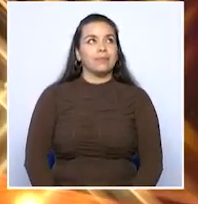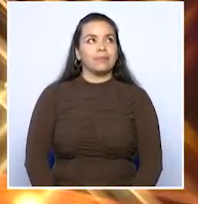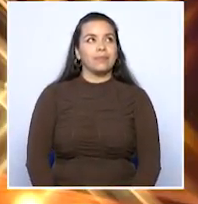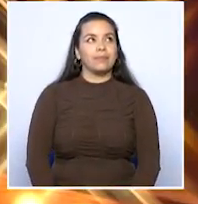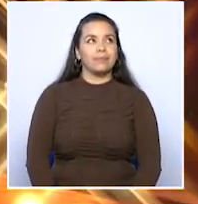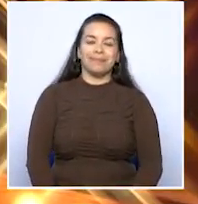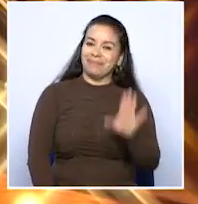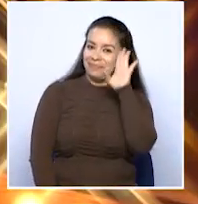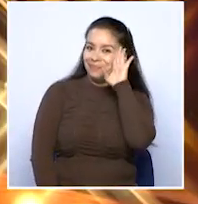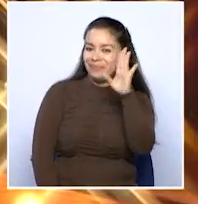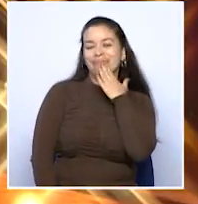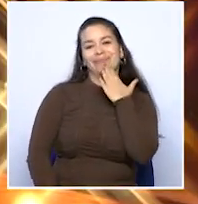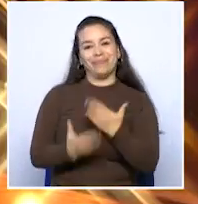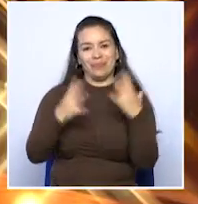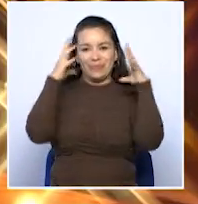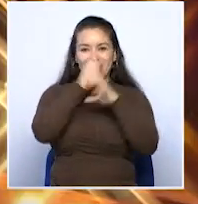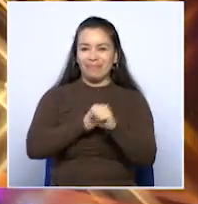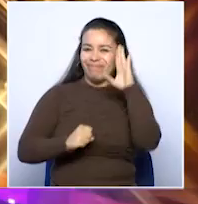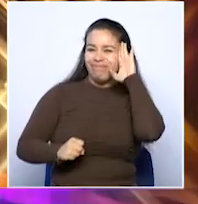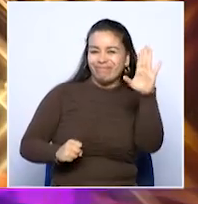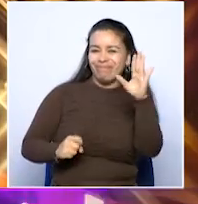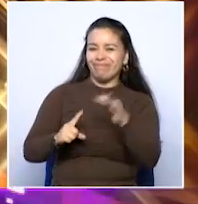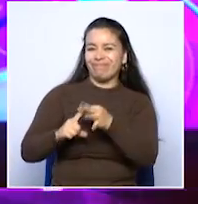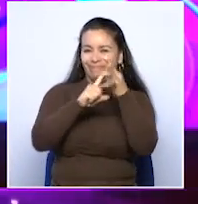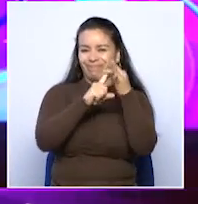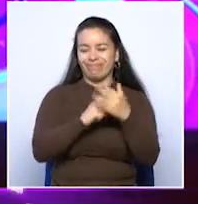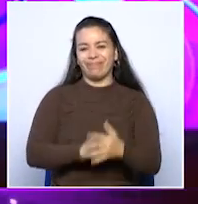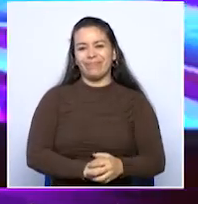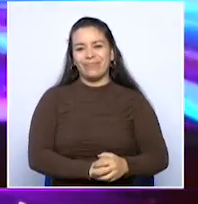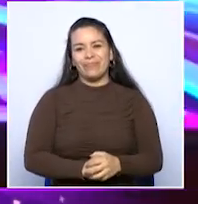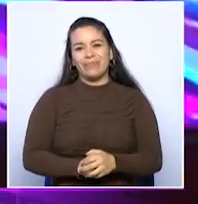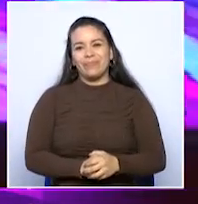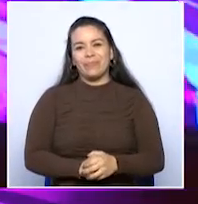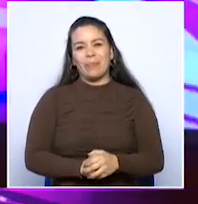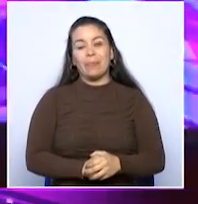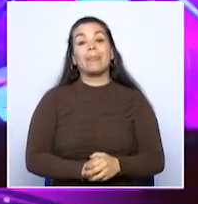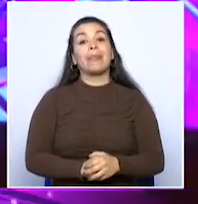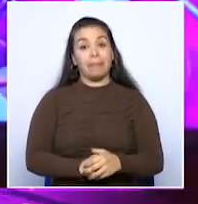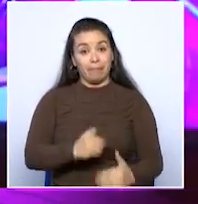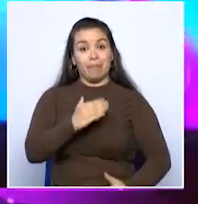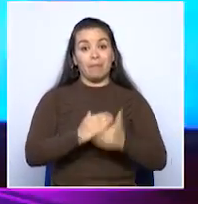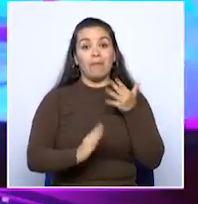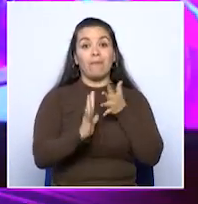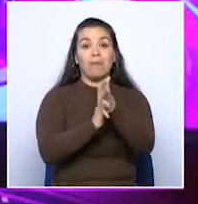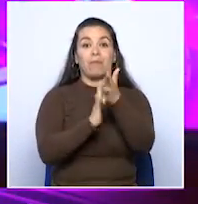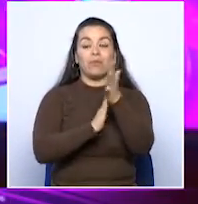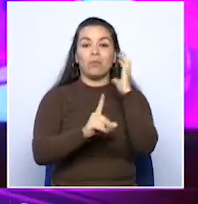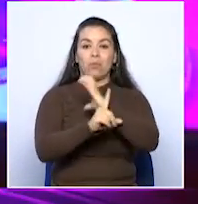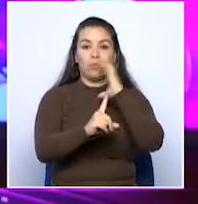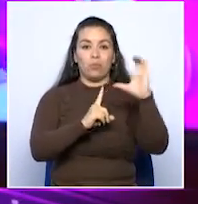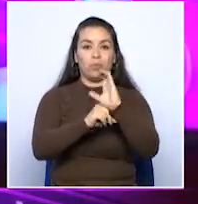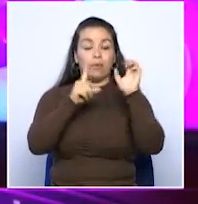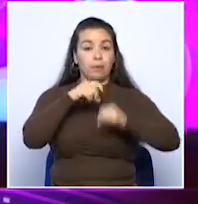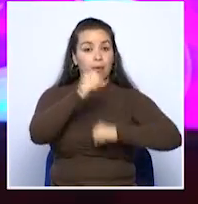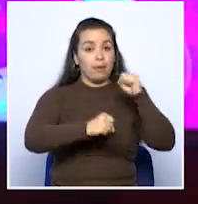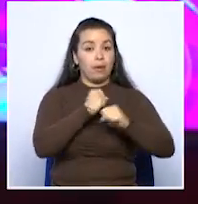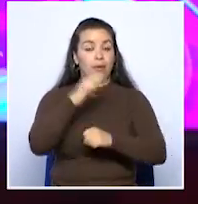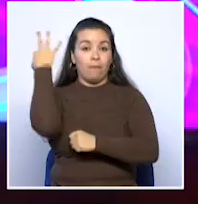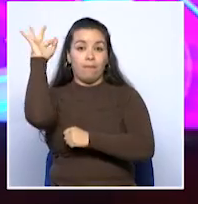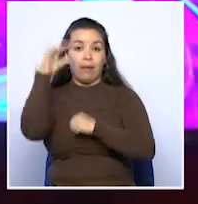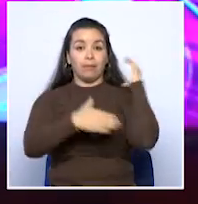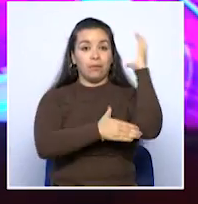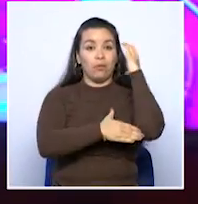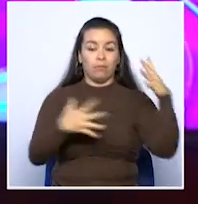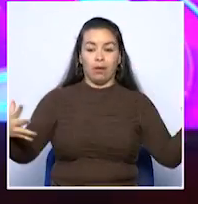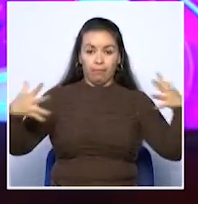Hola, muy buenas noches, un saludo muy especial. Iniciamos con información cultural, porque en el año Francia-Colombia, la